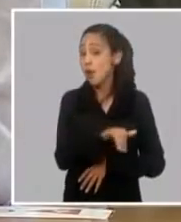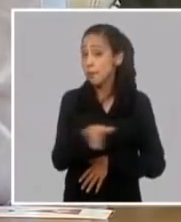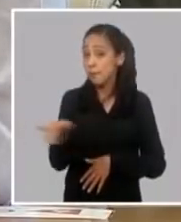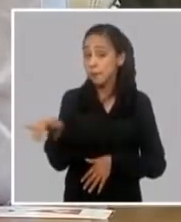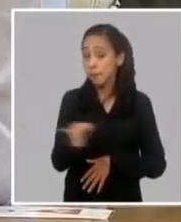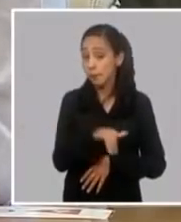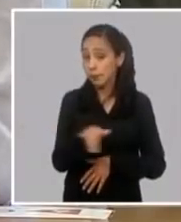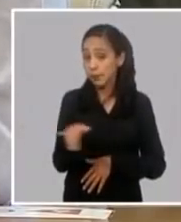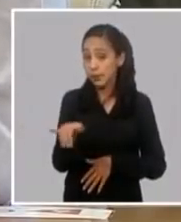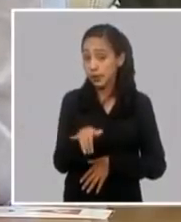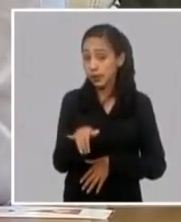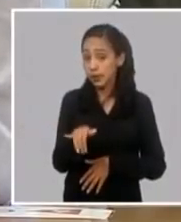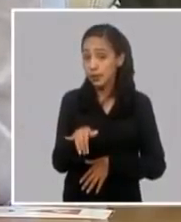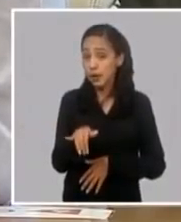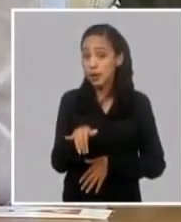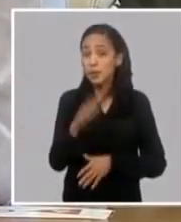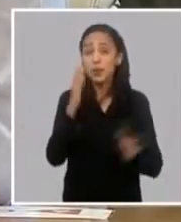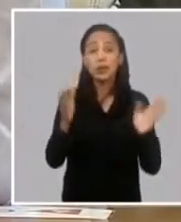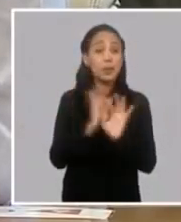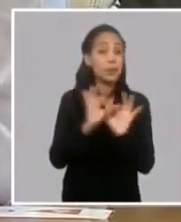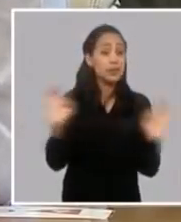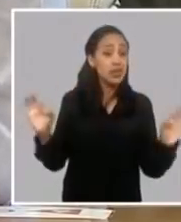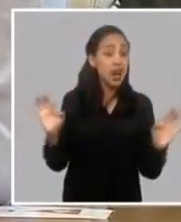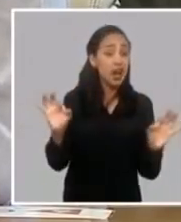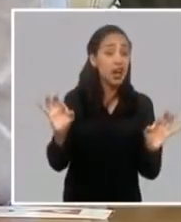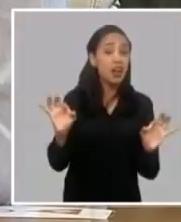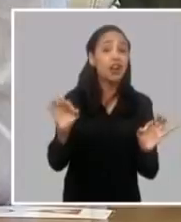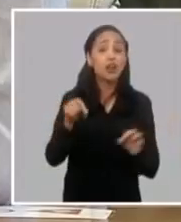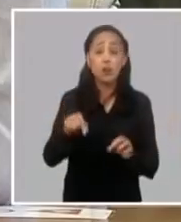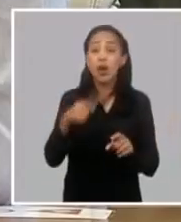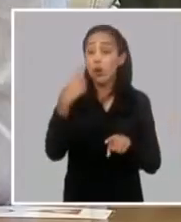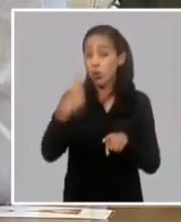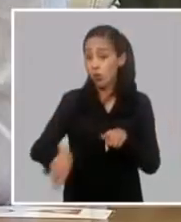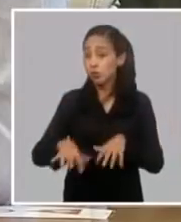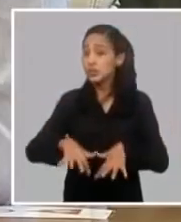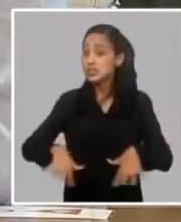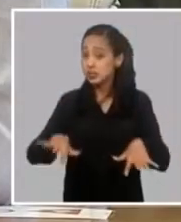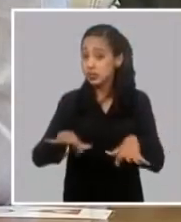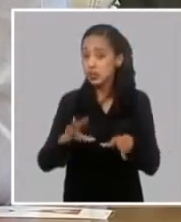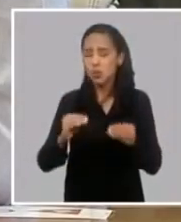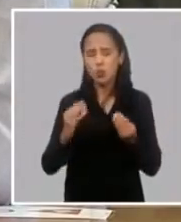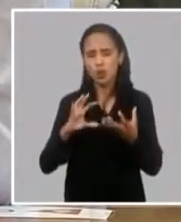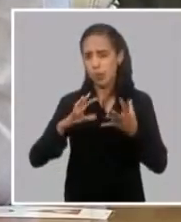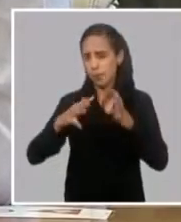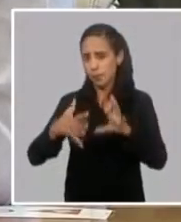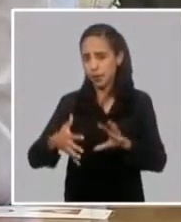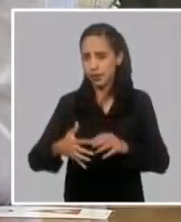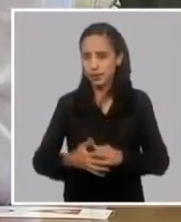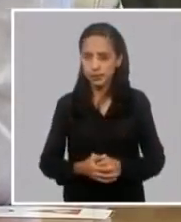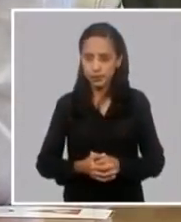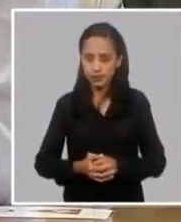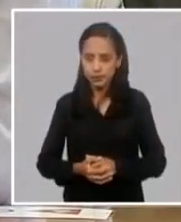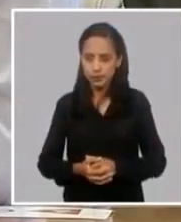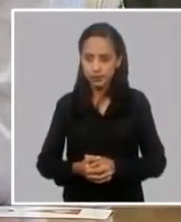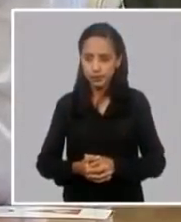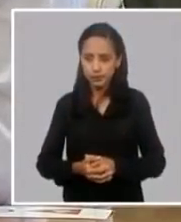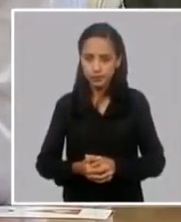que teníamos en el periodo especial que fue para nosotros otro periodo y otra situación muy compleja. Cuando aquello prácticamente quedamos